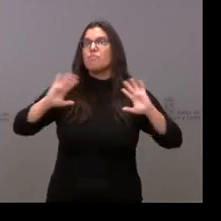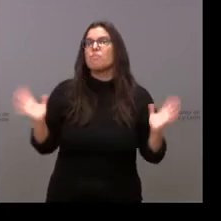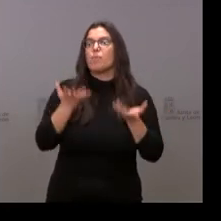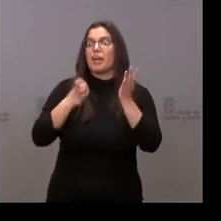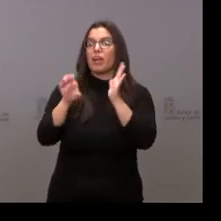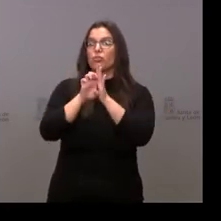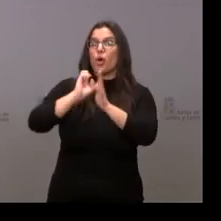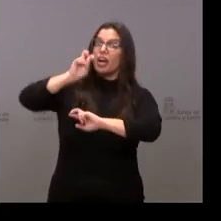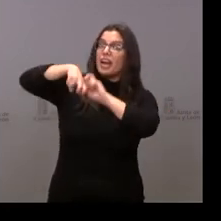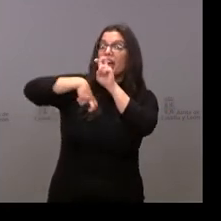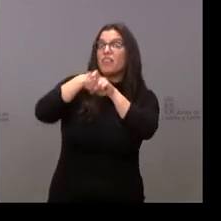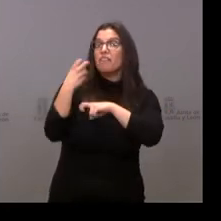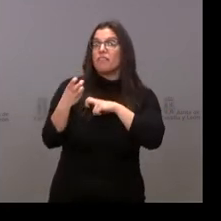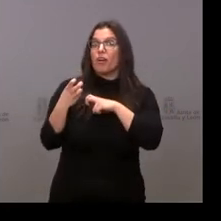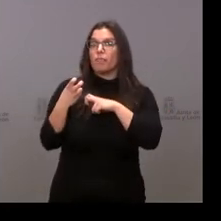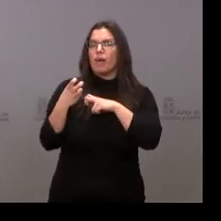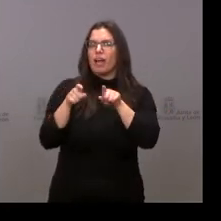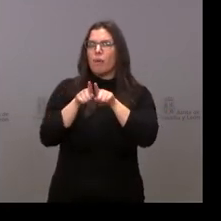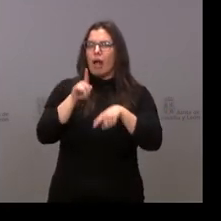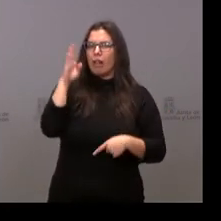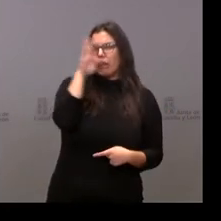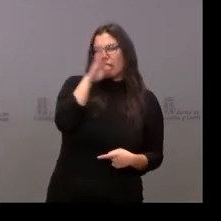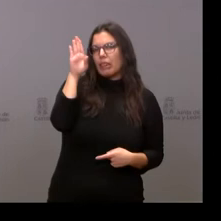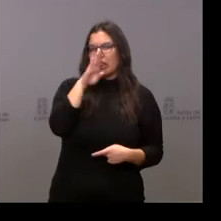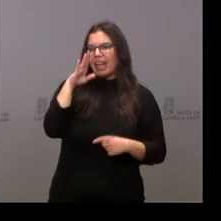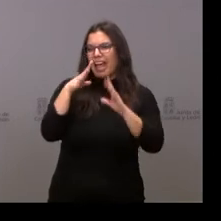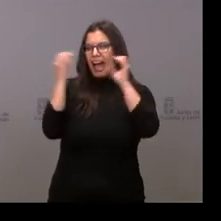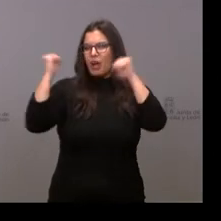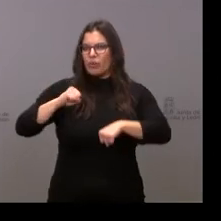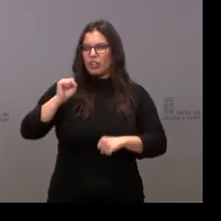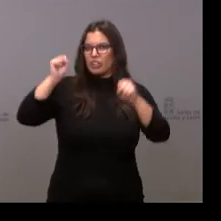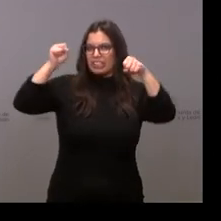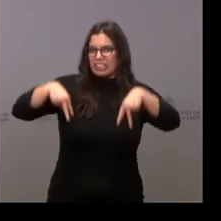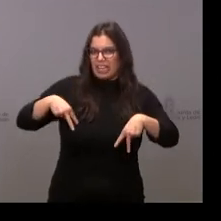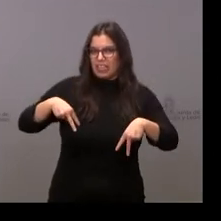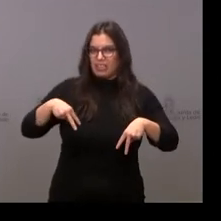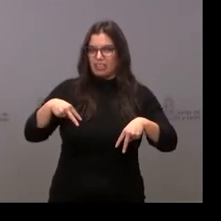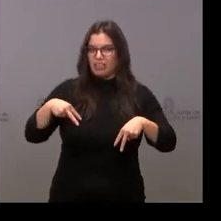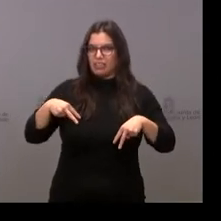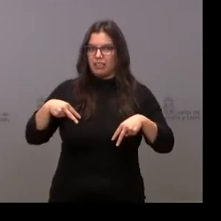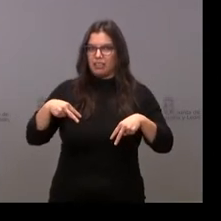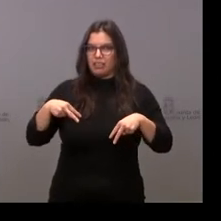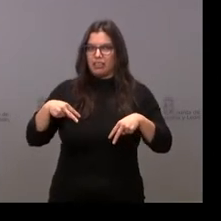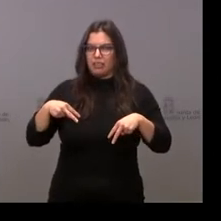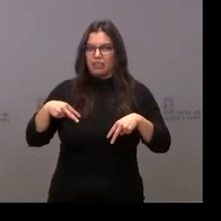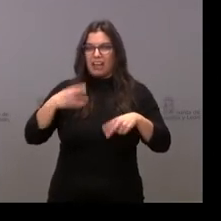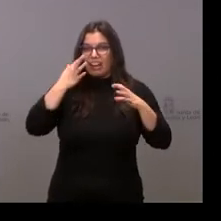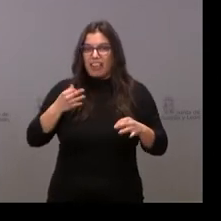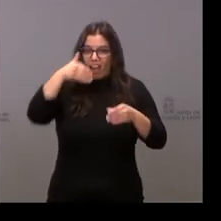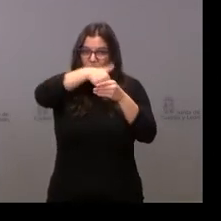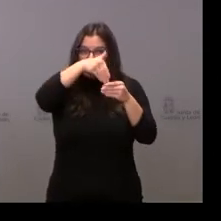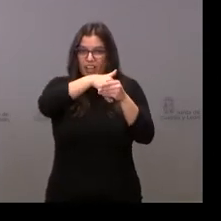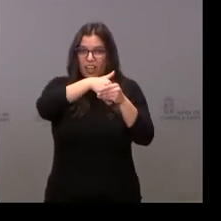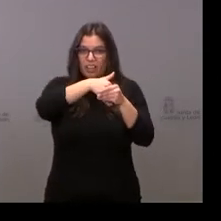Constitución por la puerta de atrás, alentando una disimulada mutación, vaciéndola de sus